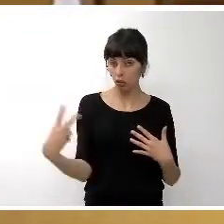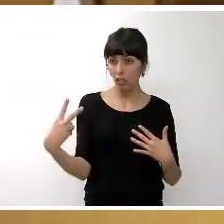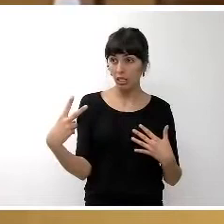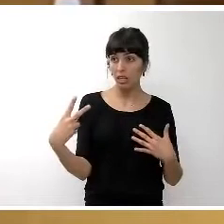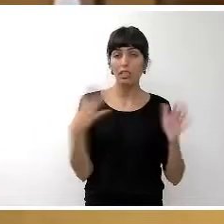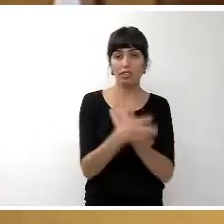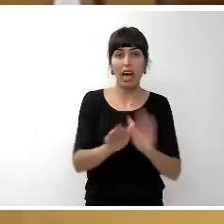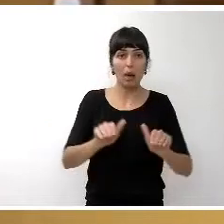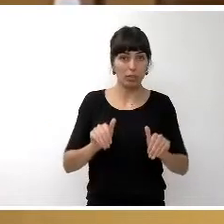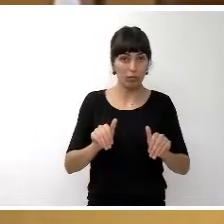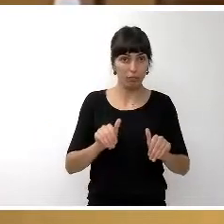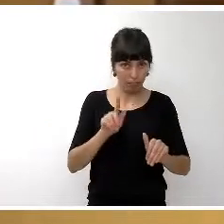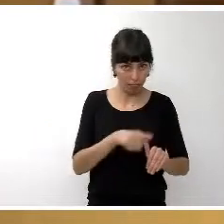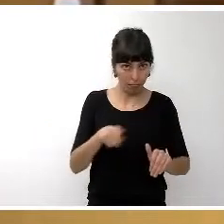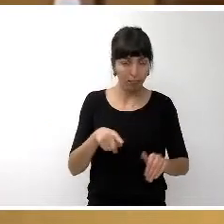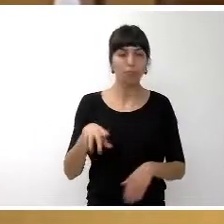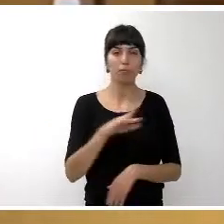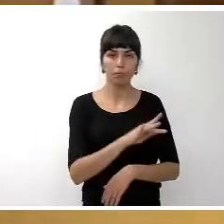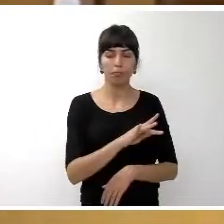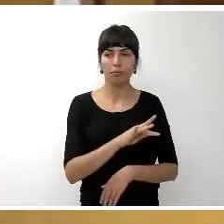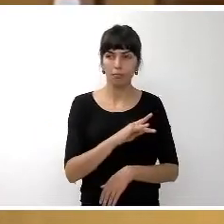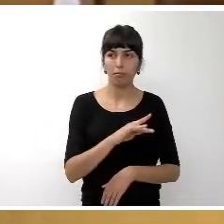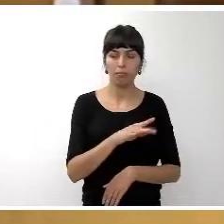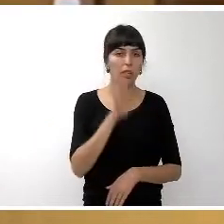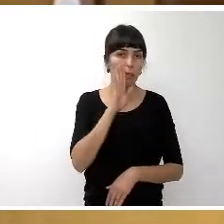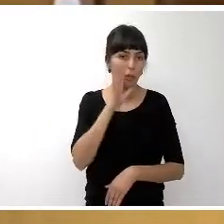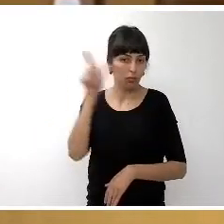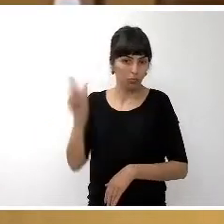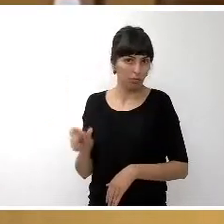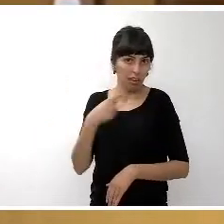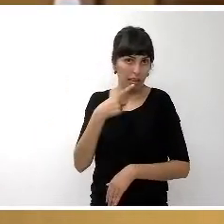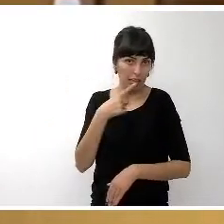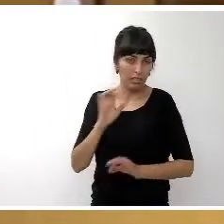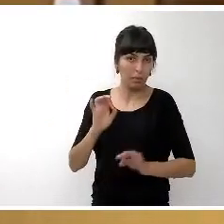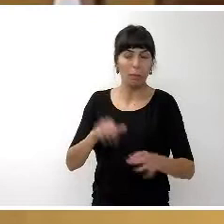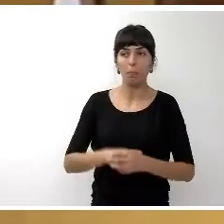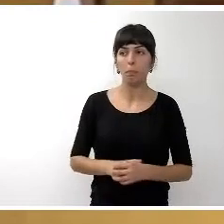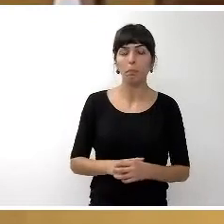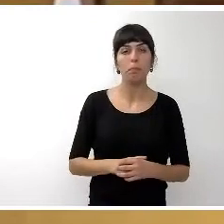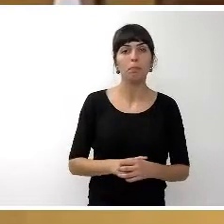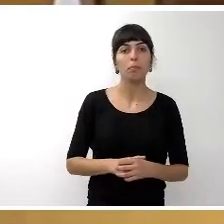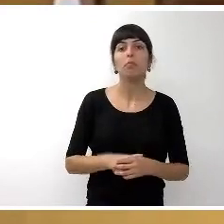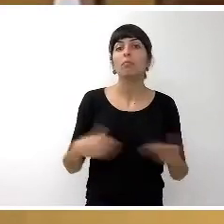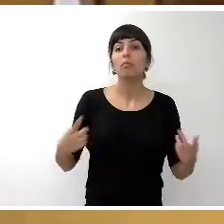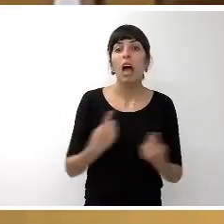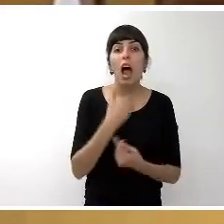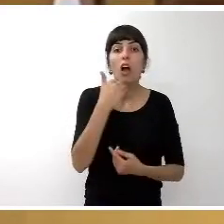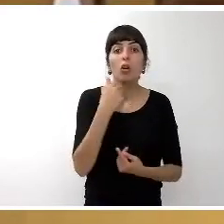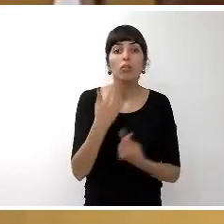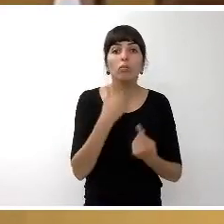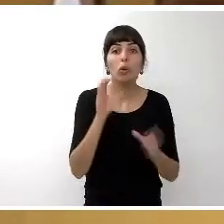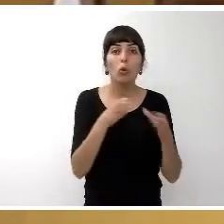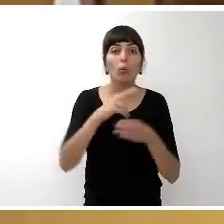es de abstención, en los términos que se ha explicado en la comisión plenaria. Bien, ¿alguna otra intervención por parte de los grupos?